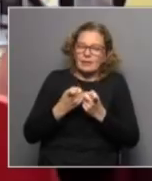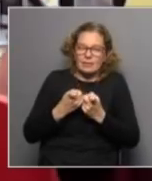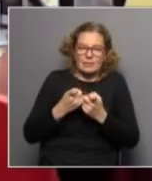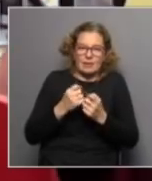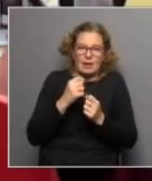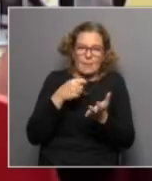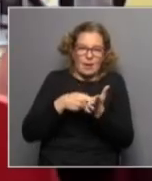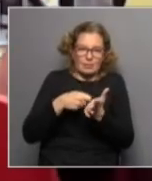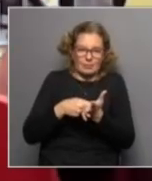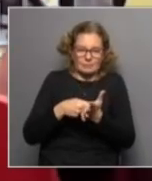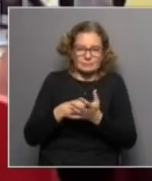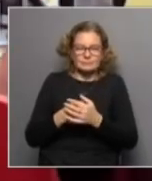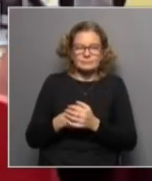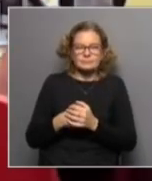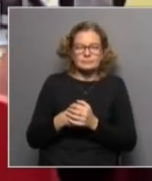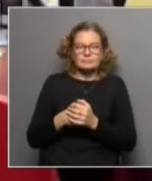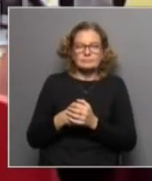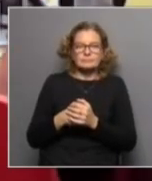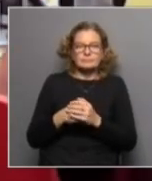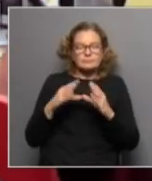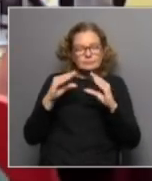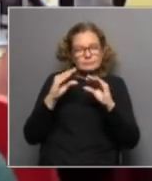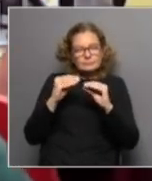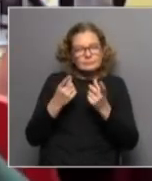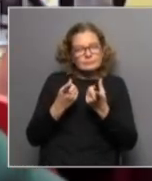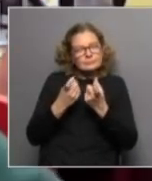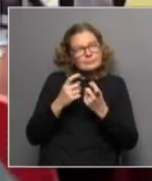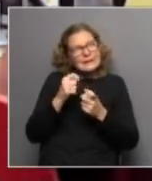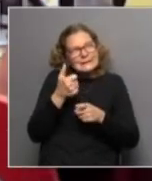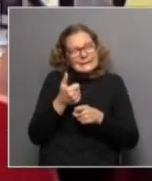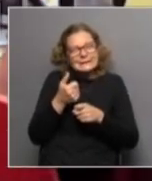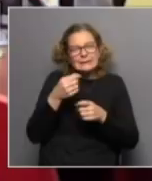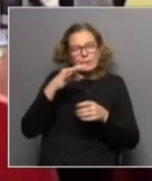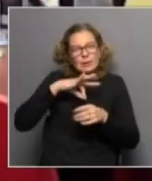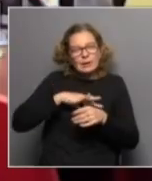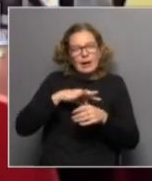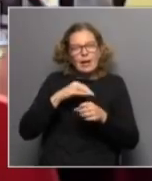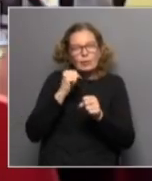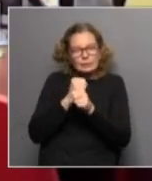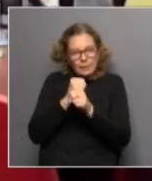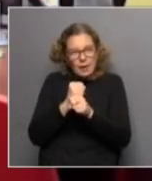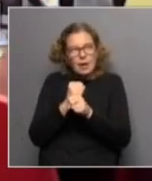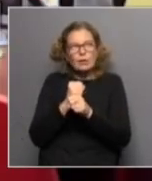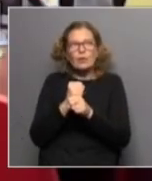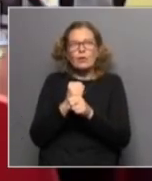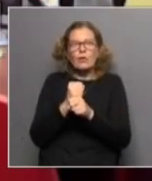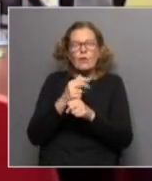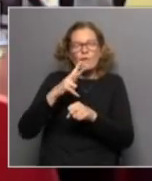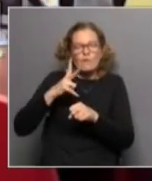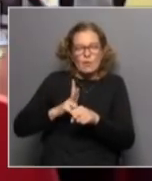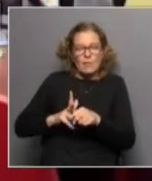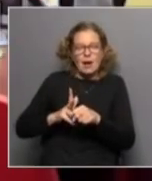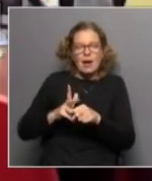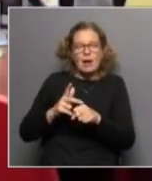Ricardo sí hablaba recién de ingresos al mercado laboral formal o informal